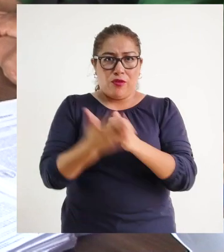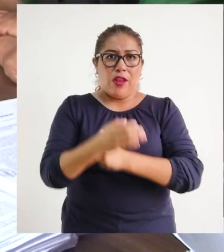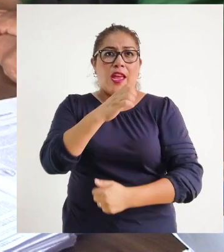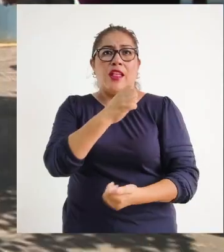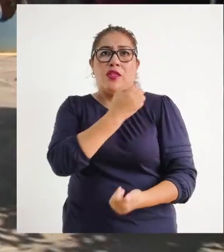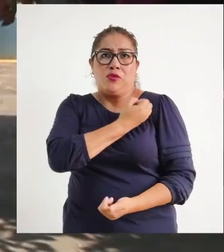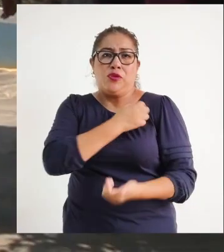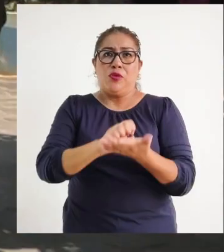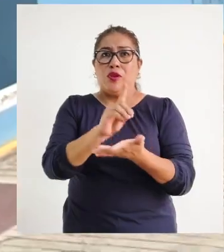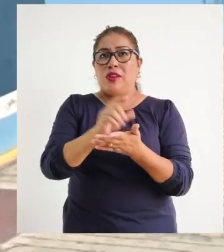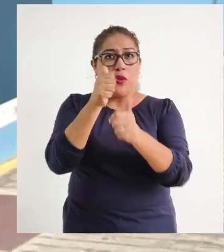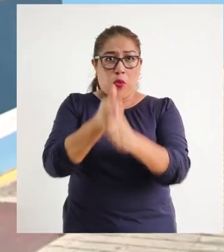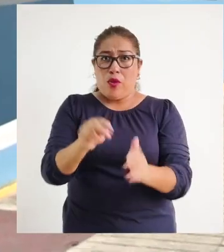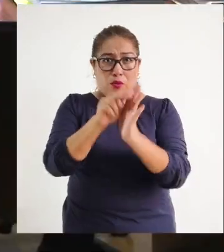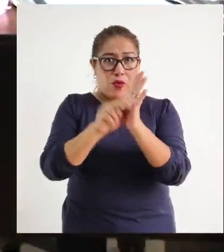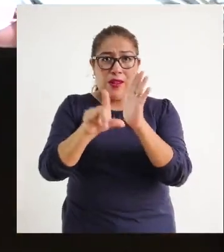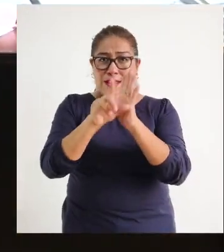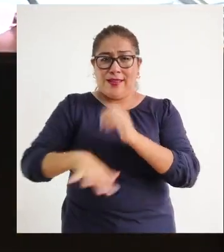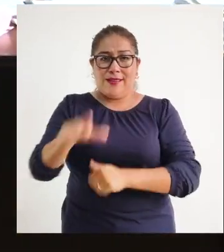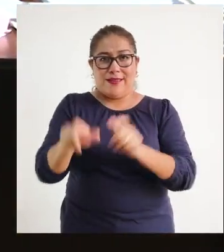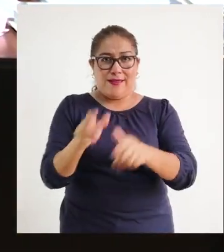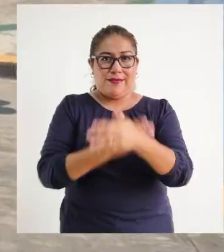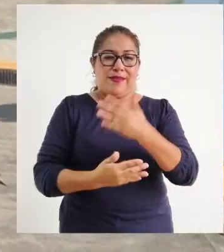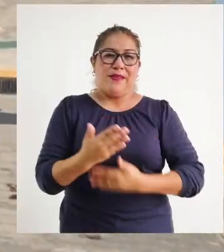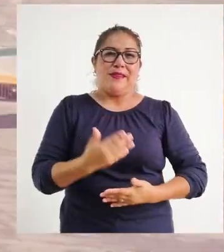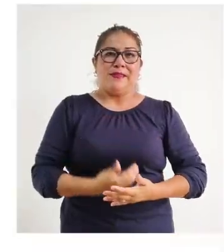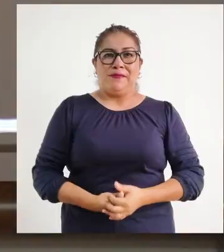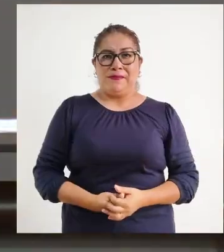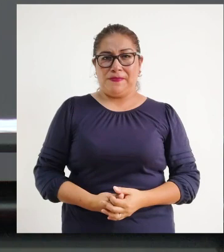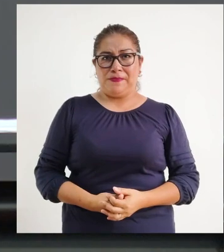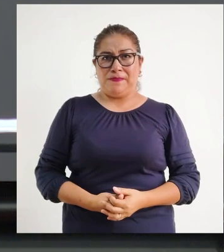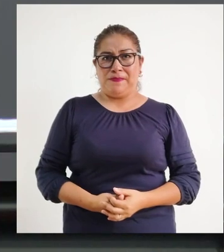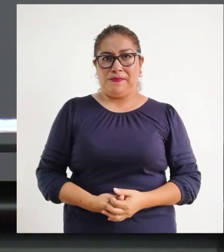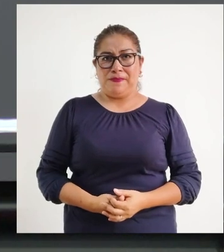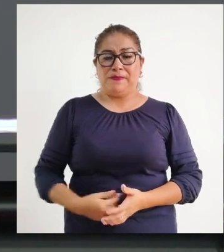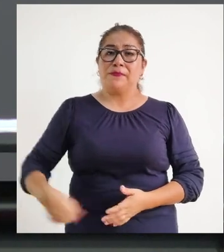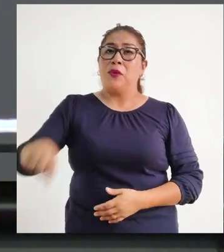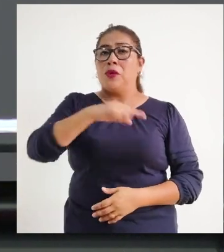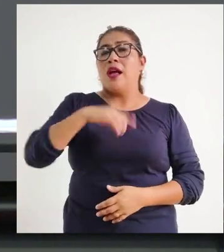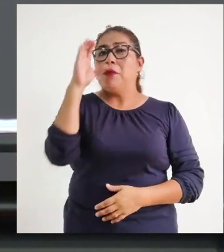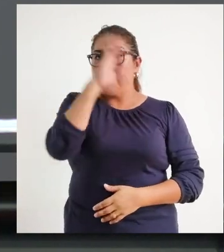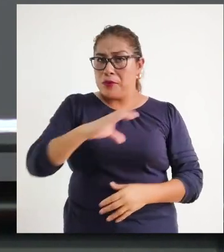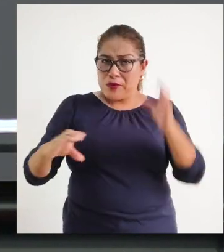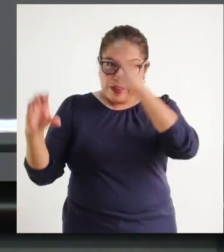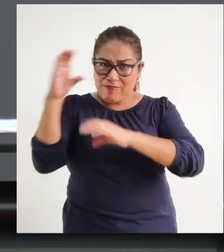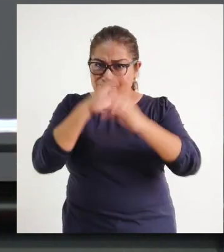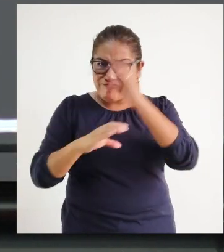educativas que no cumplan con la Ley General de la Persona con Discapacidad. Buscamos fortalecer